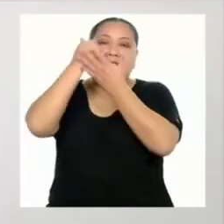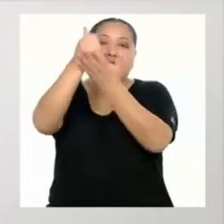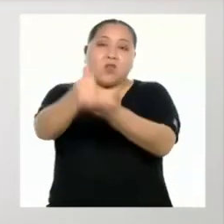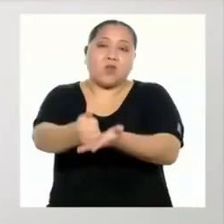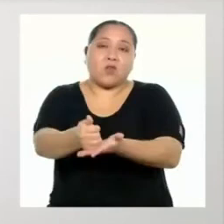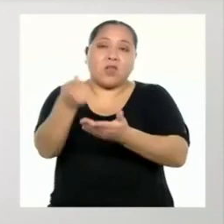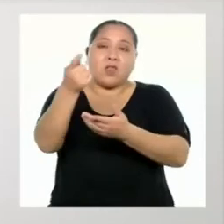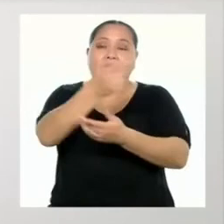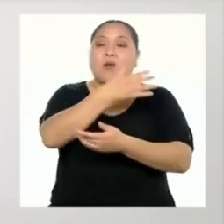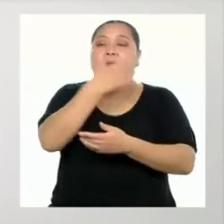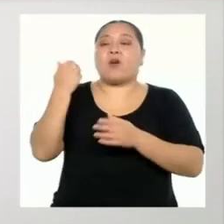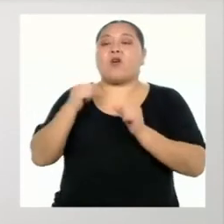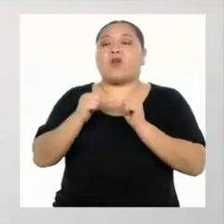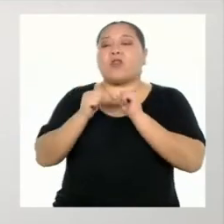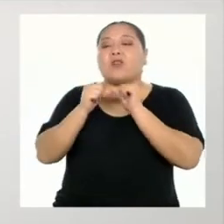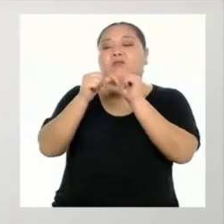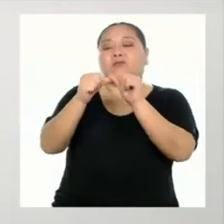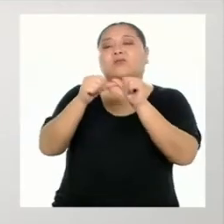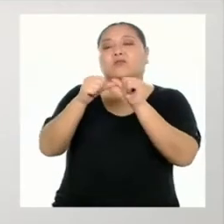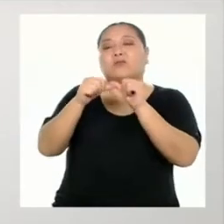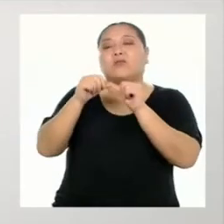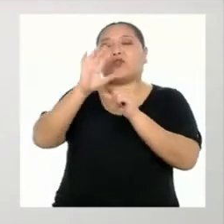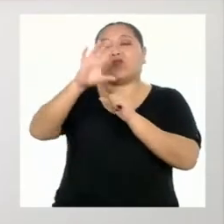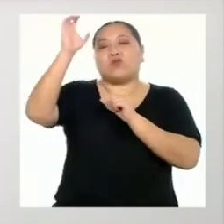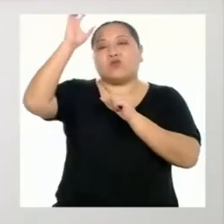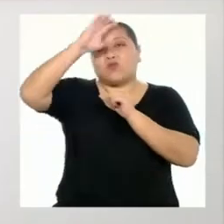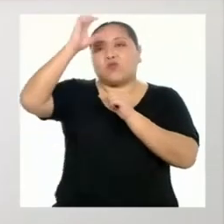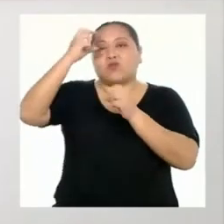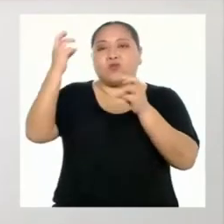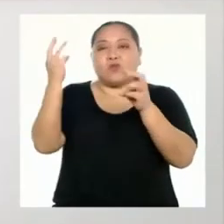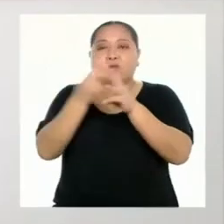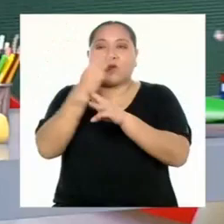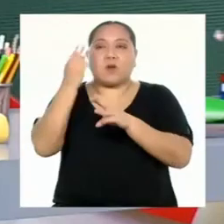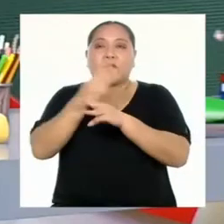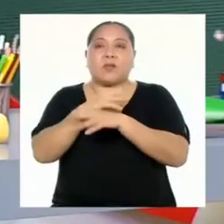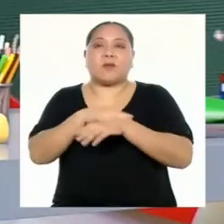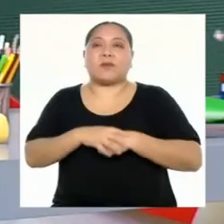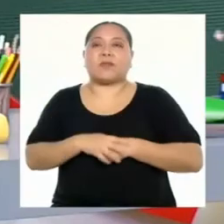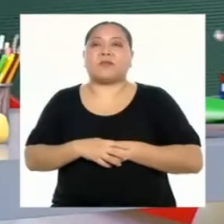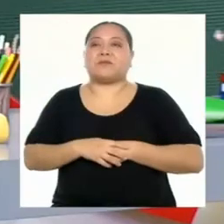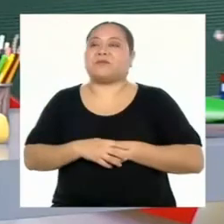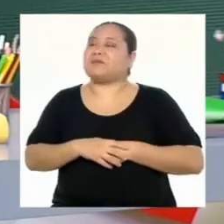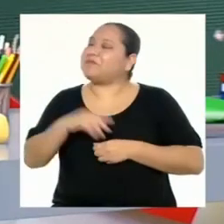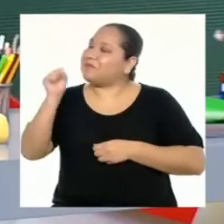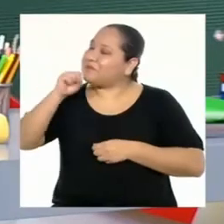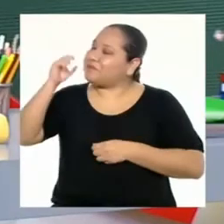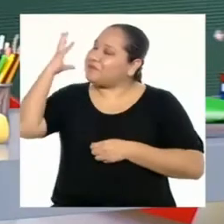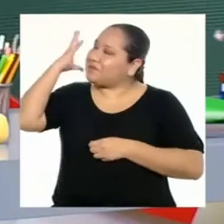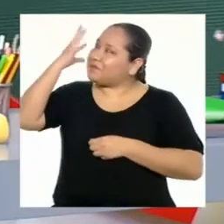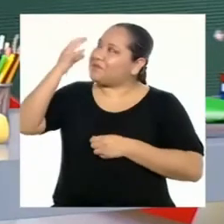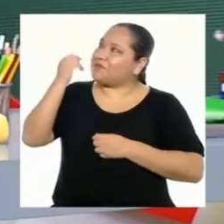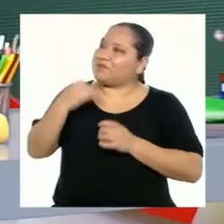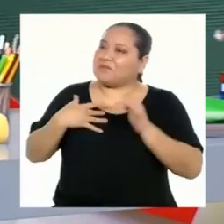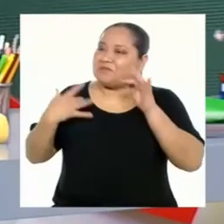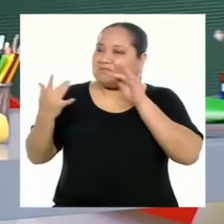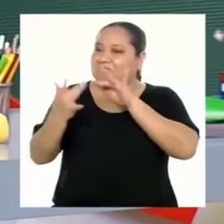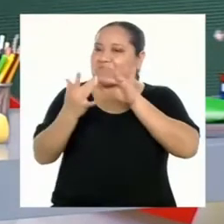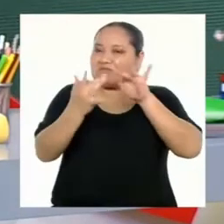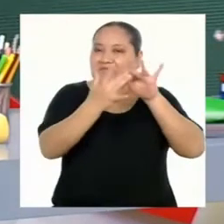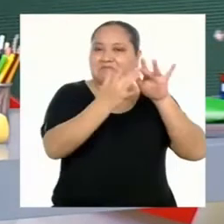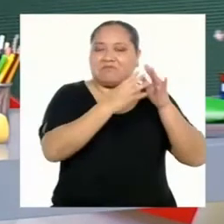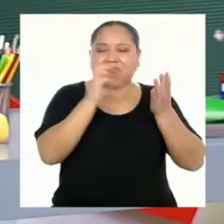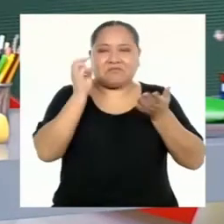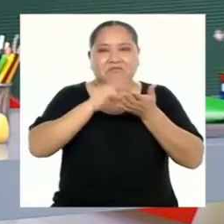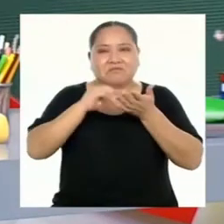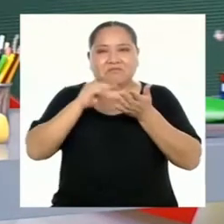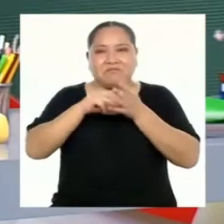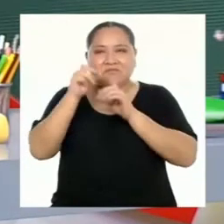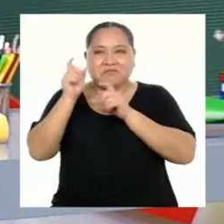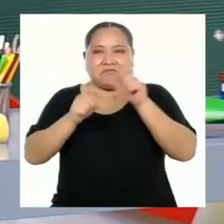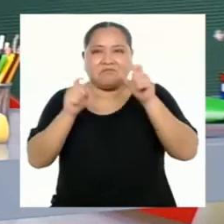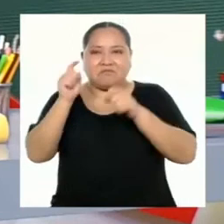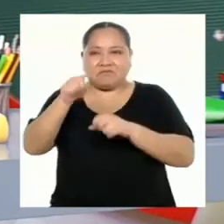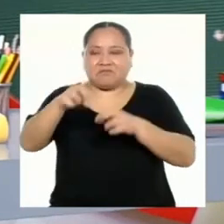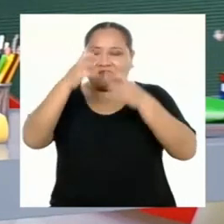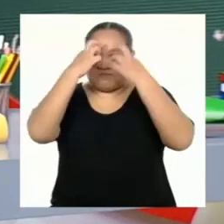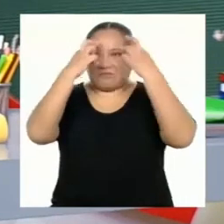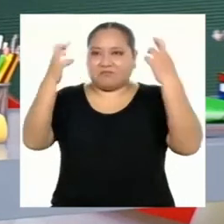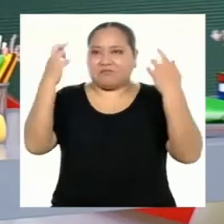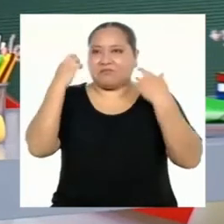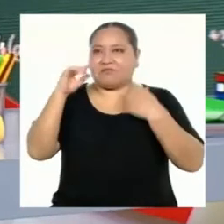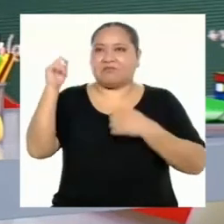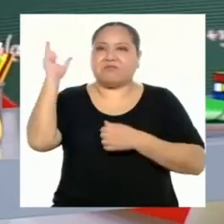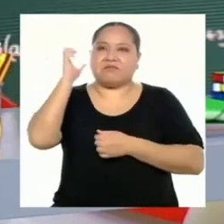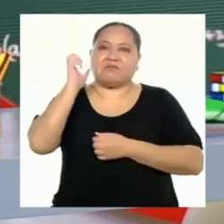a seguir mejorando con sus conocimientos de matemática. ¡Qué bonito es cuando nos conectamos con más gente de la promo!